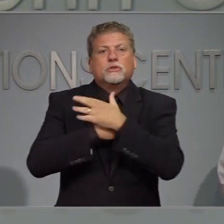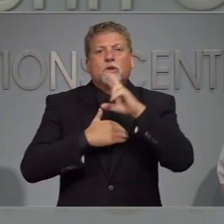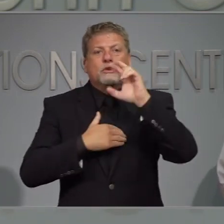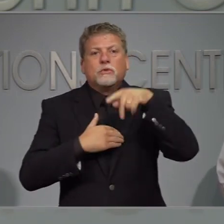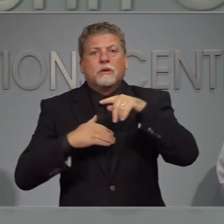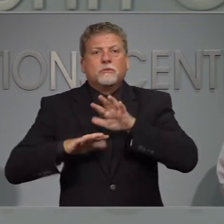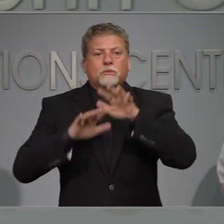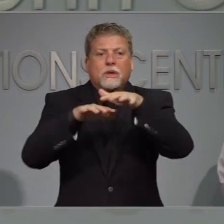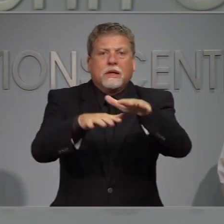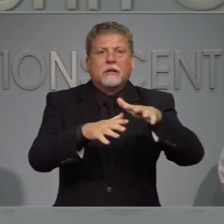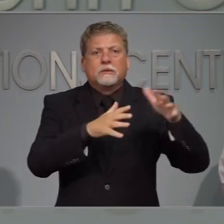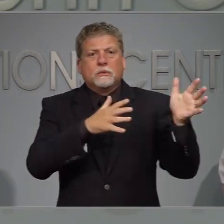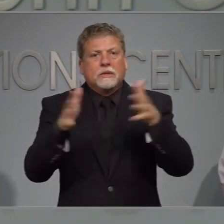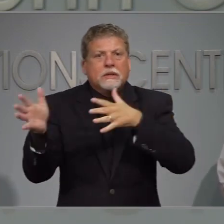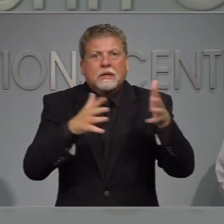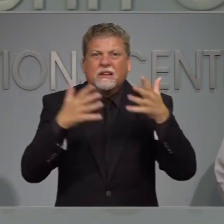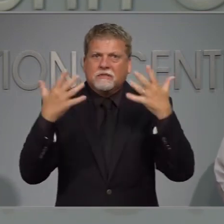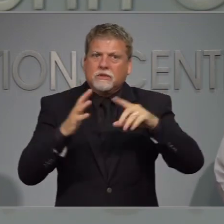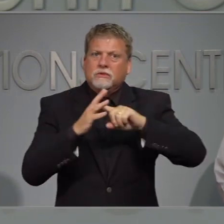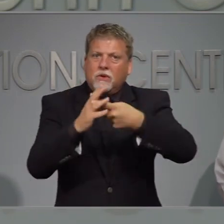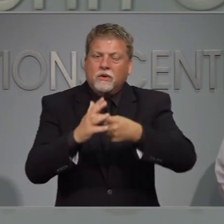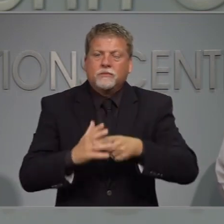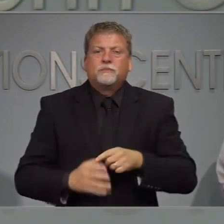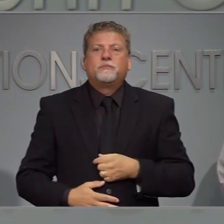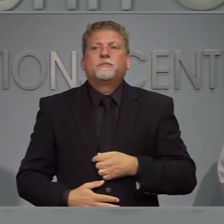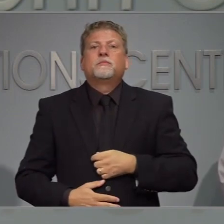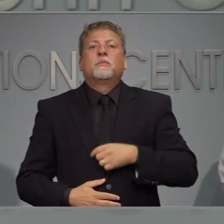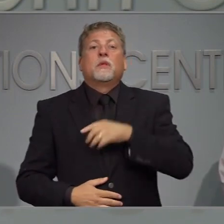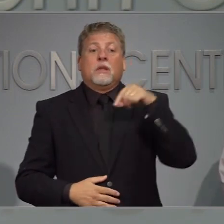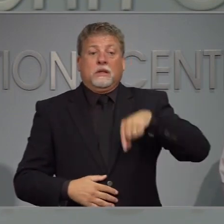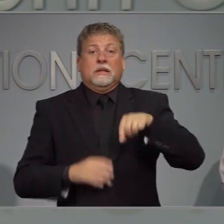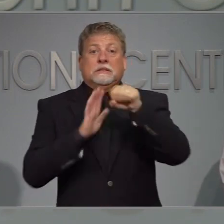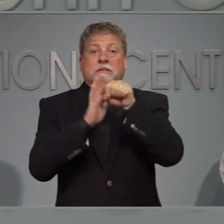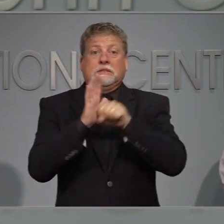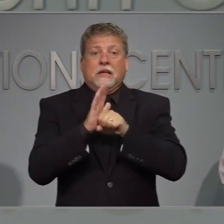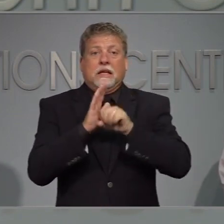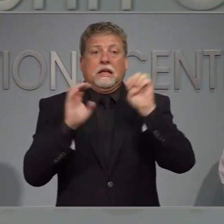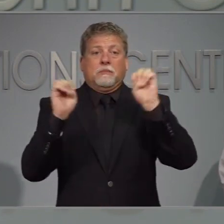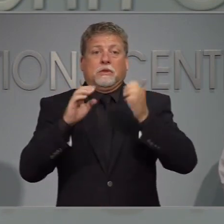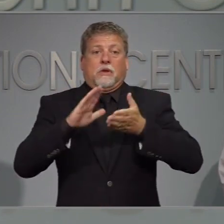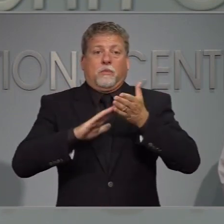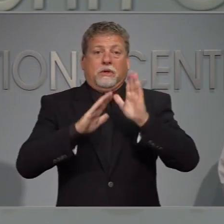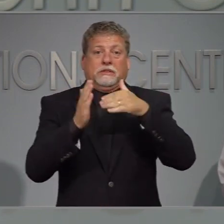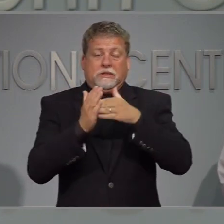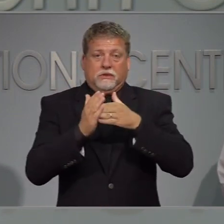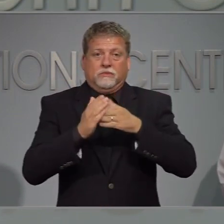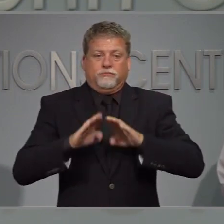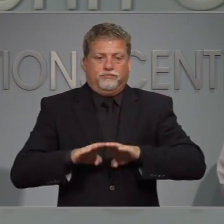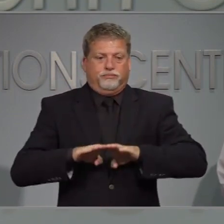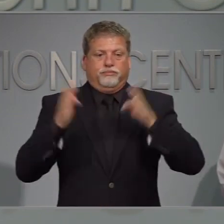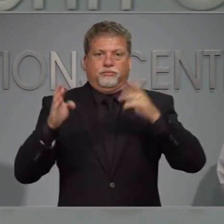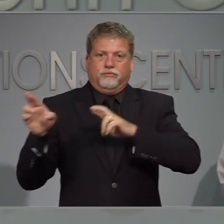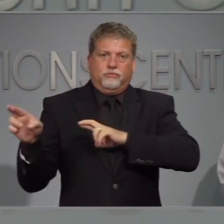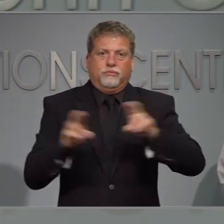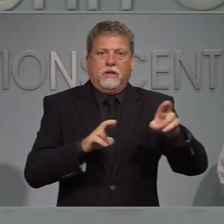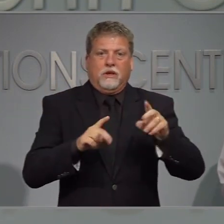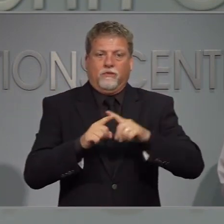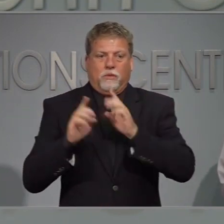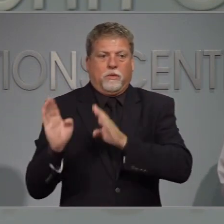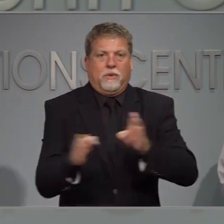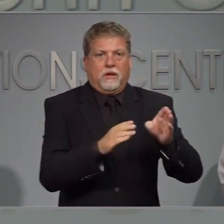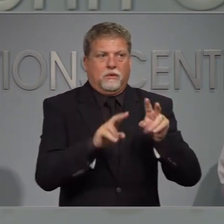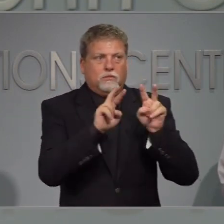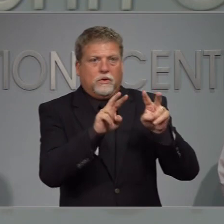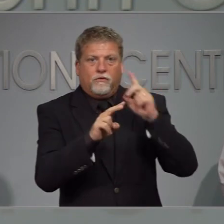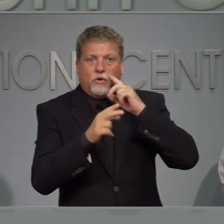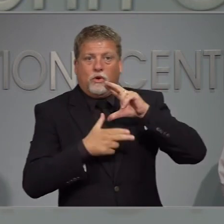de operaciones de emergencia EOC ya activado para la pandemia COVID-19 nuevamente sea activa